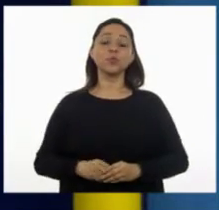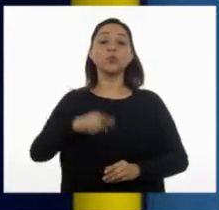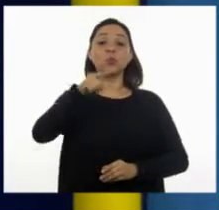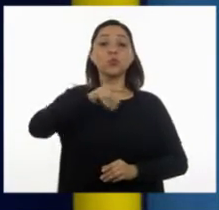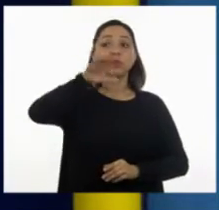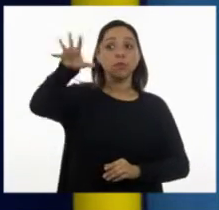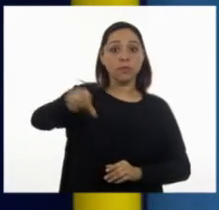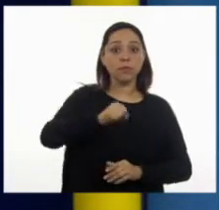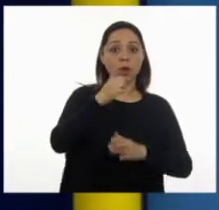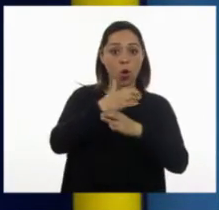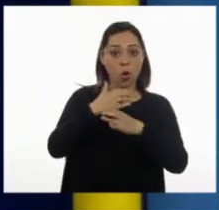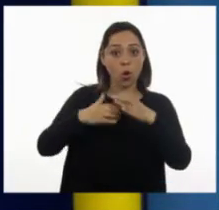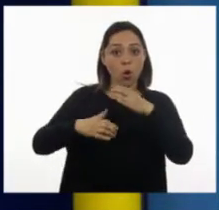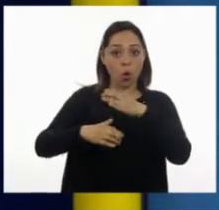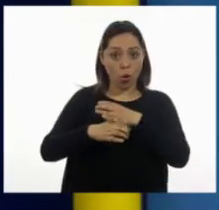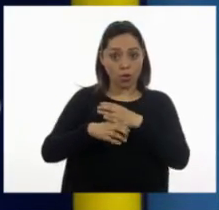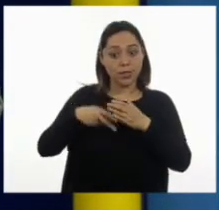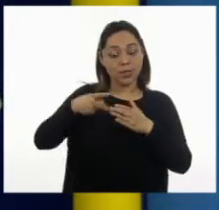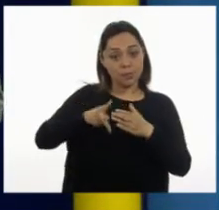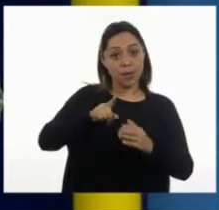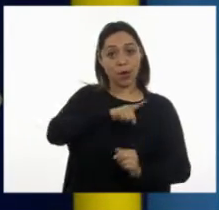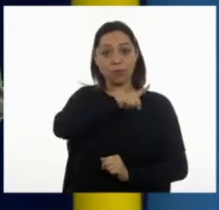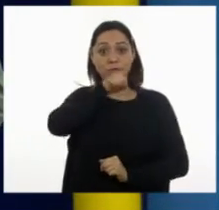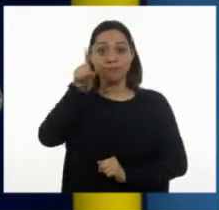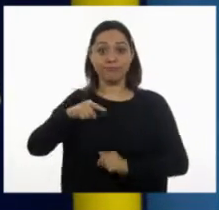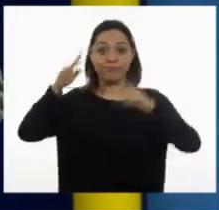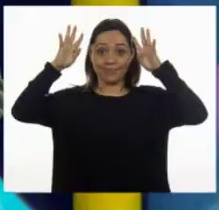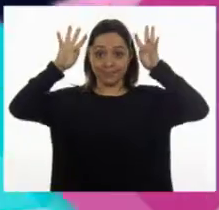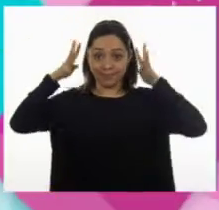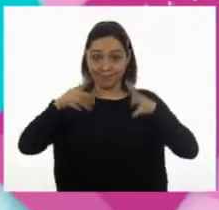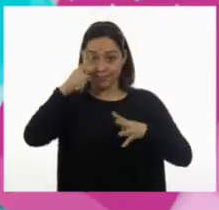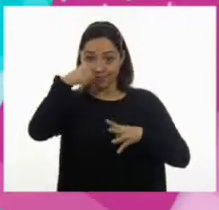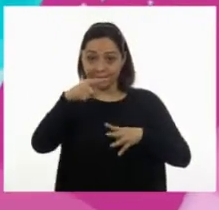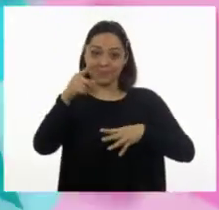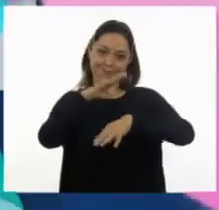sus cosas, vamos con Najo listo para lavar nuestras manos.